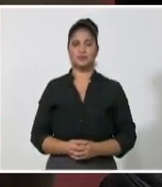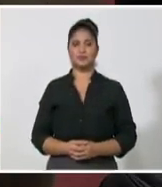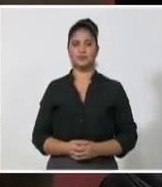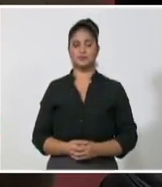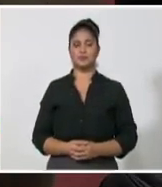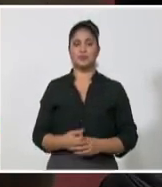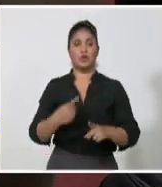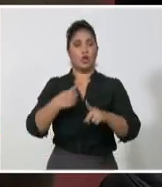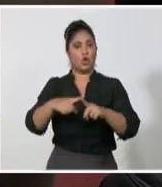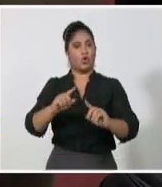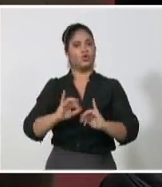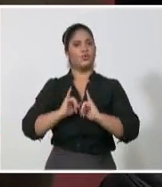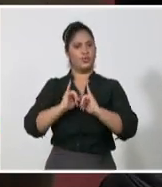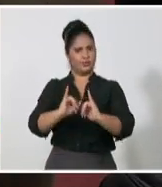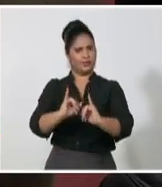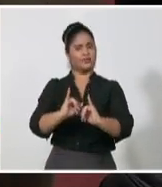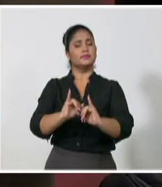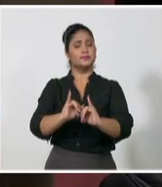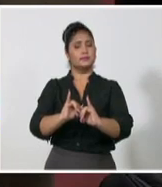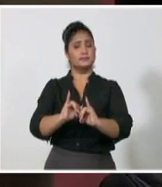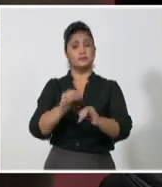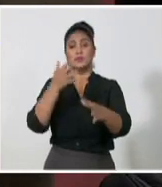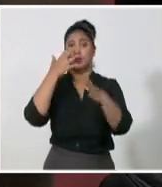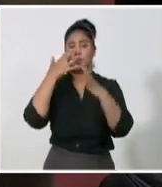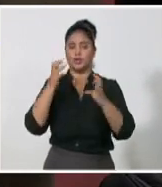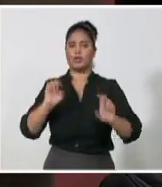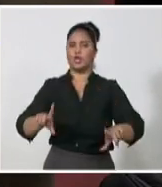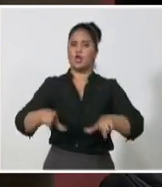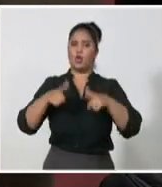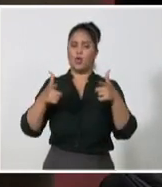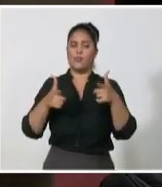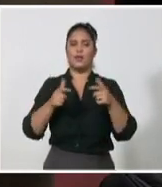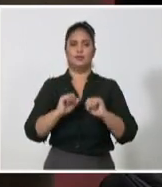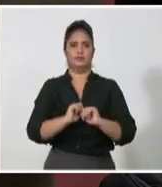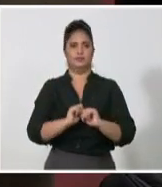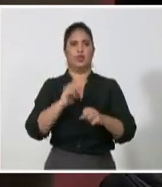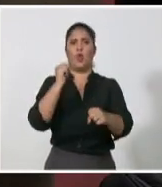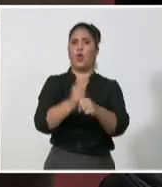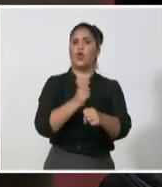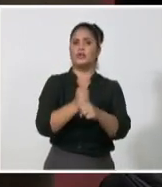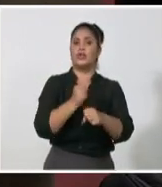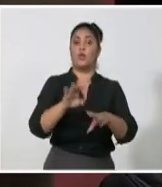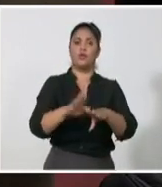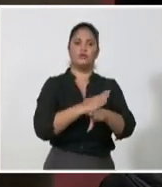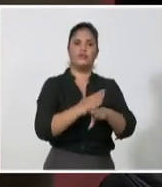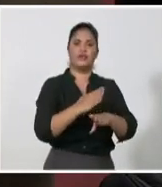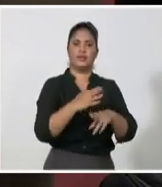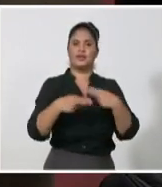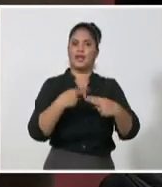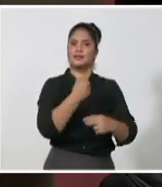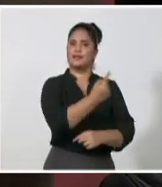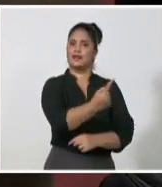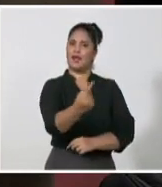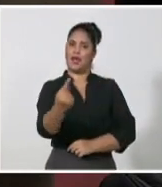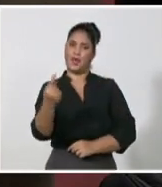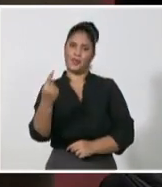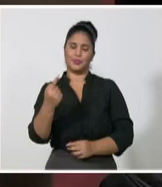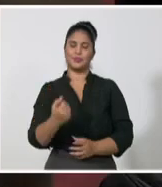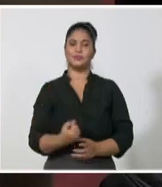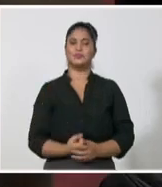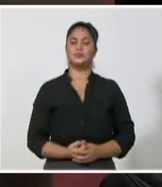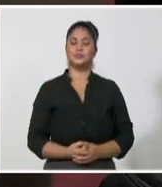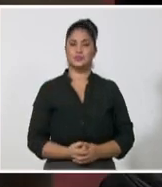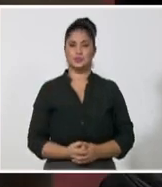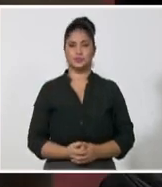con lo que nos corresponde en cada uno de nuestros puestos. Cumplir con lo que nos corresponde en nuestros puestos, pero